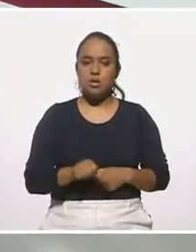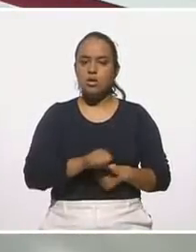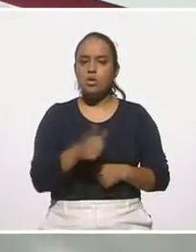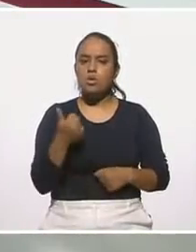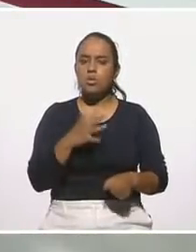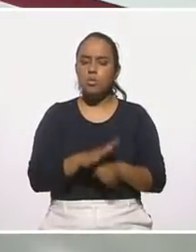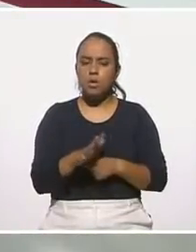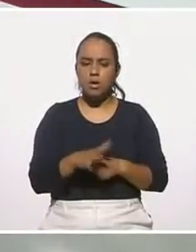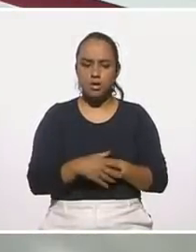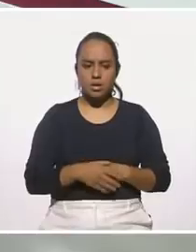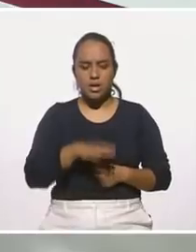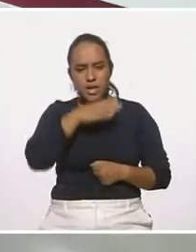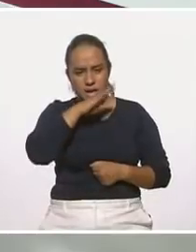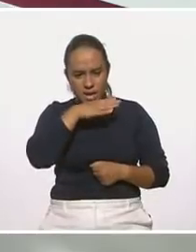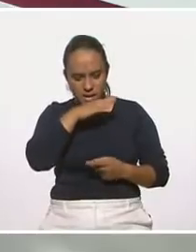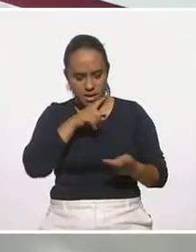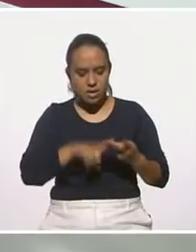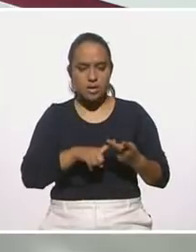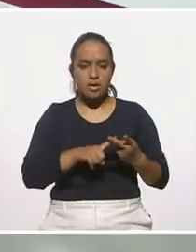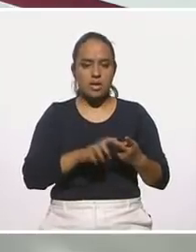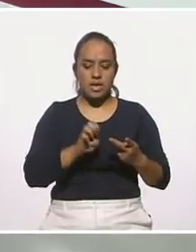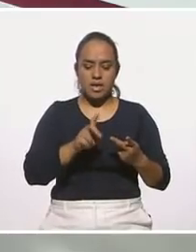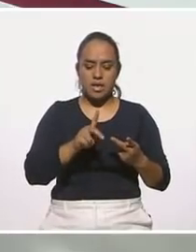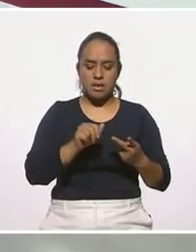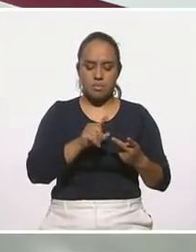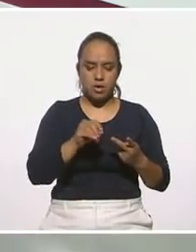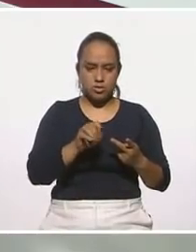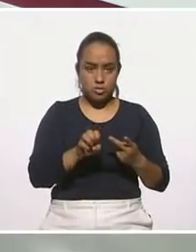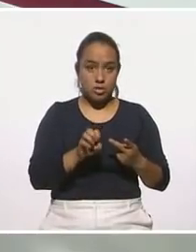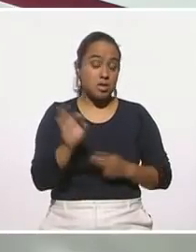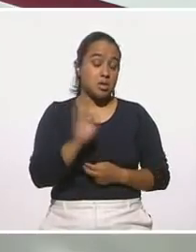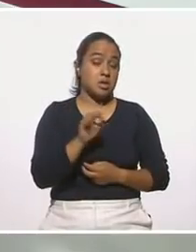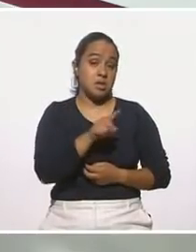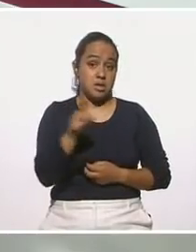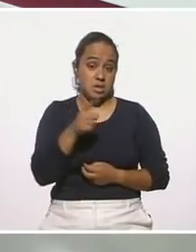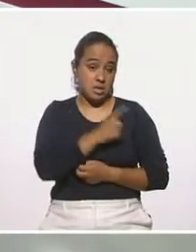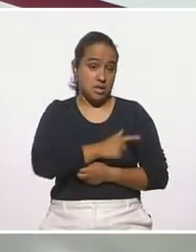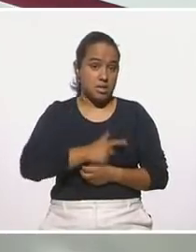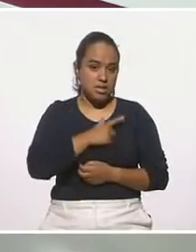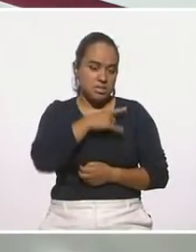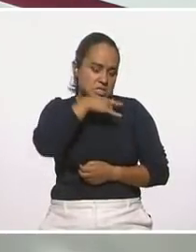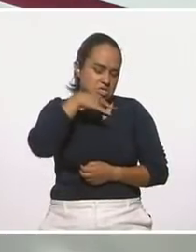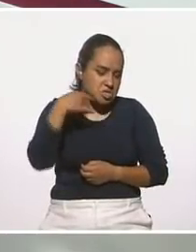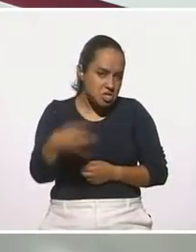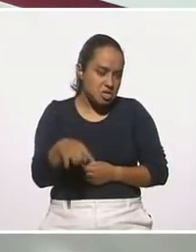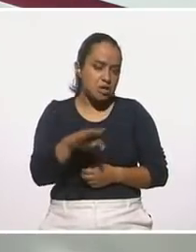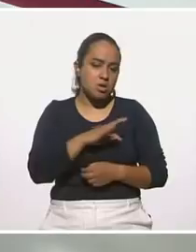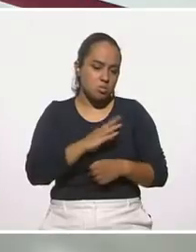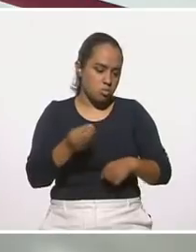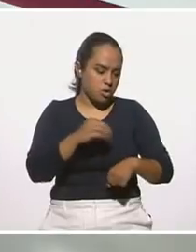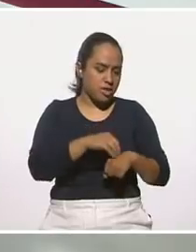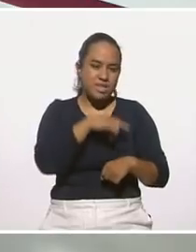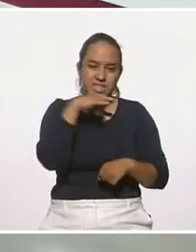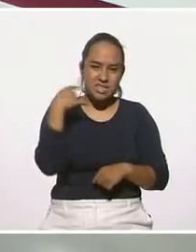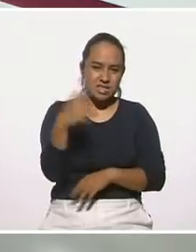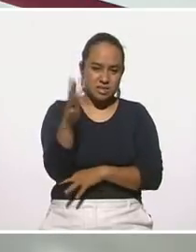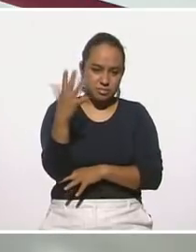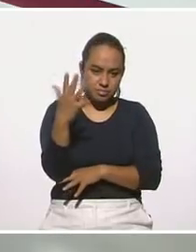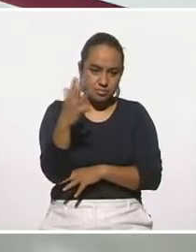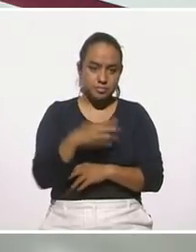elotitos? Tiene elotes, tiene pasote. Si les gusta el, el chilito, bueno, pues, chile del árbol,